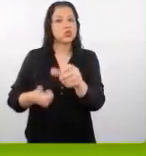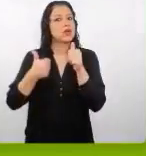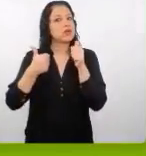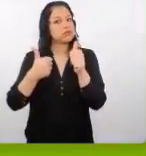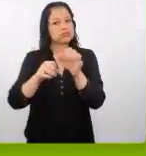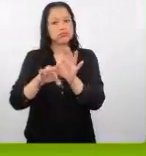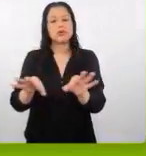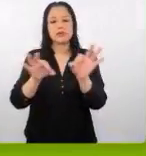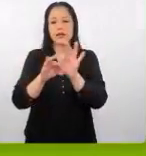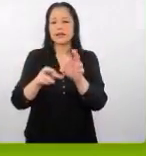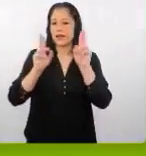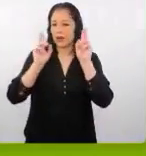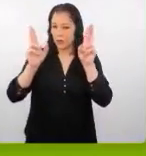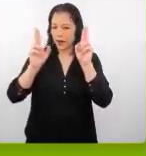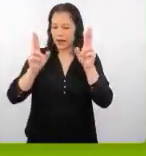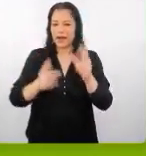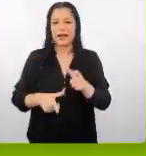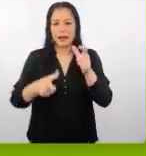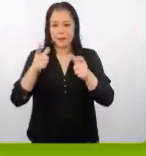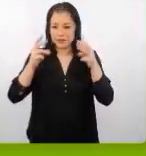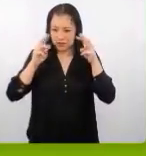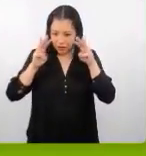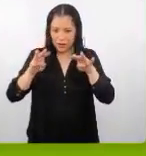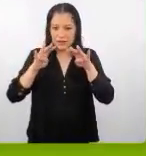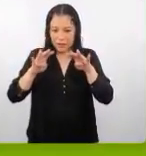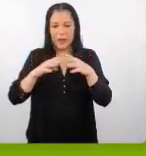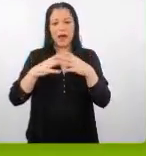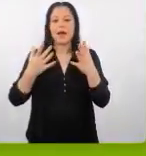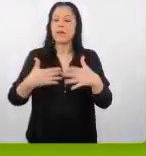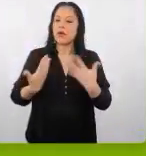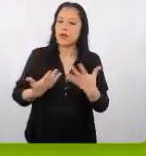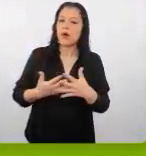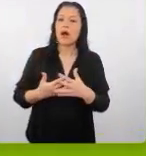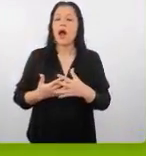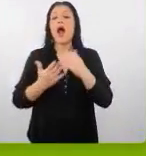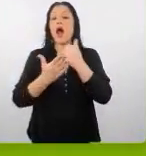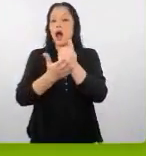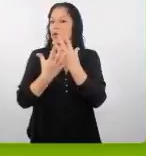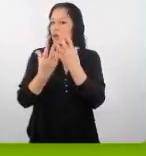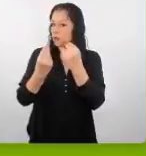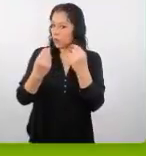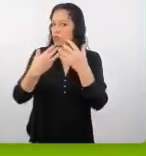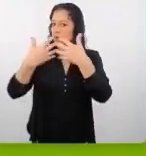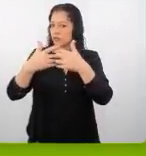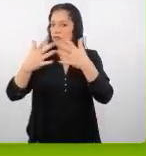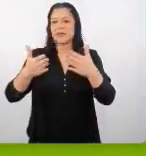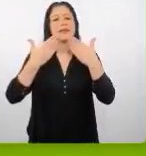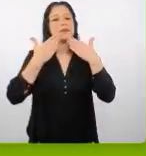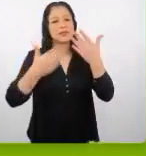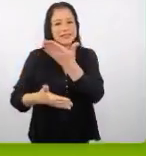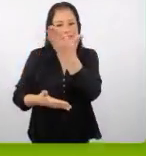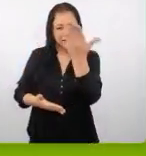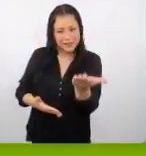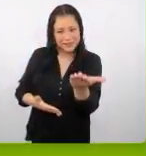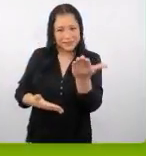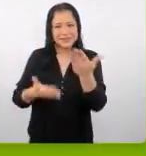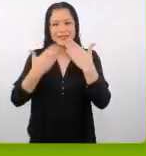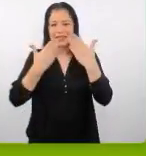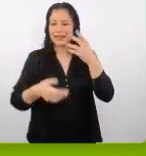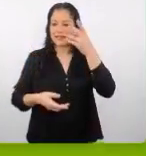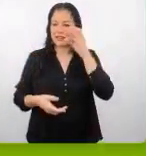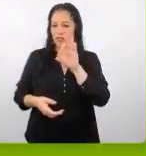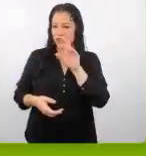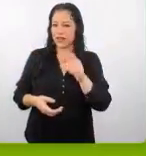y espero que a nuestros asistentes les haya podido ayudar bastante gracias chicas gracias gracias